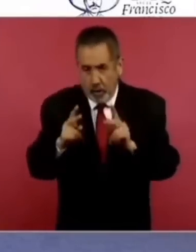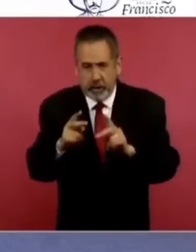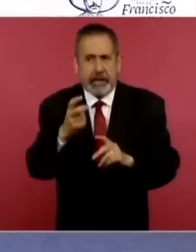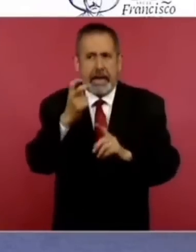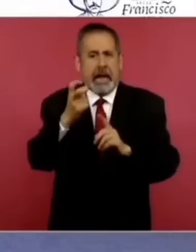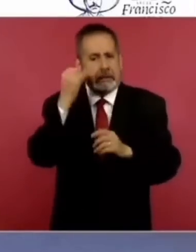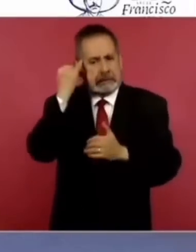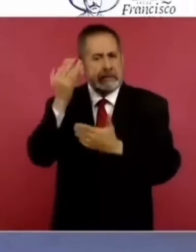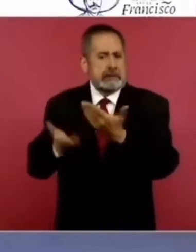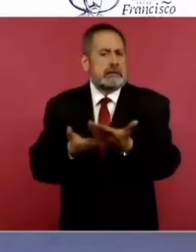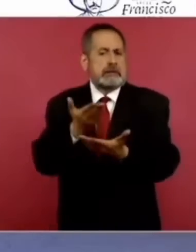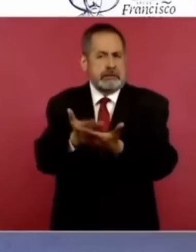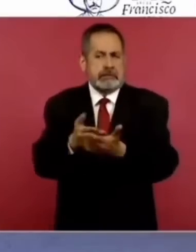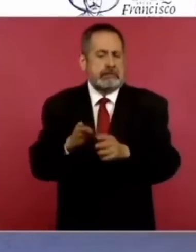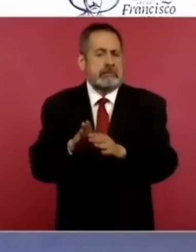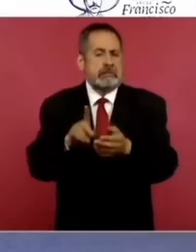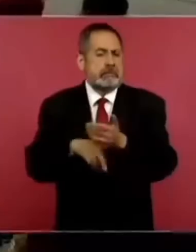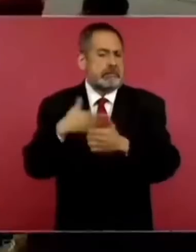lo que vamos a plantear